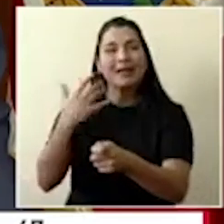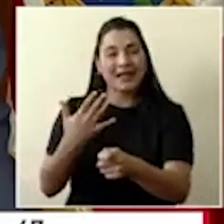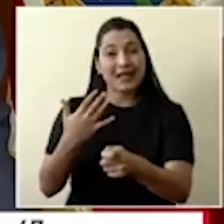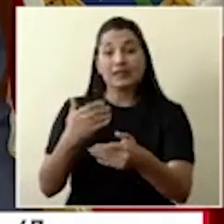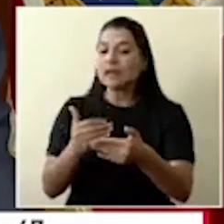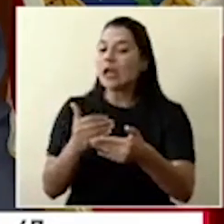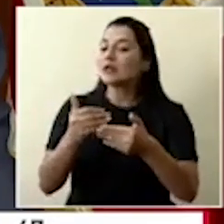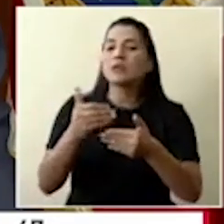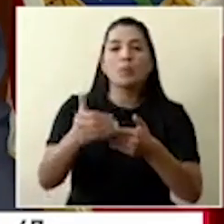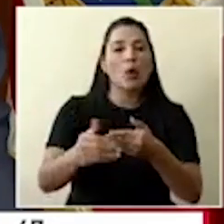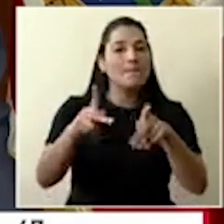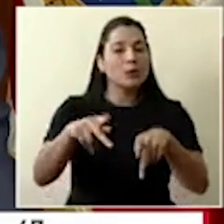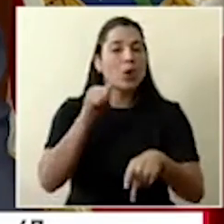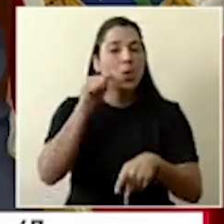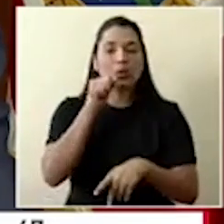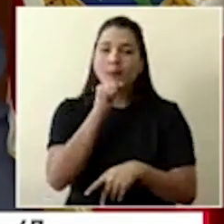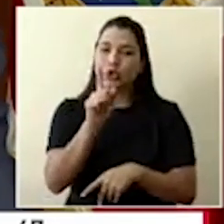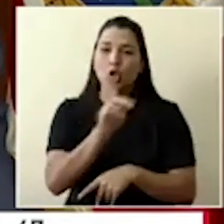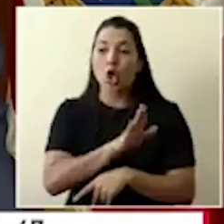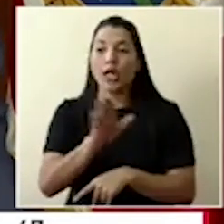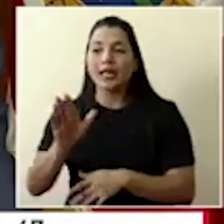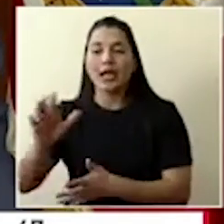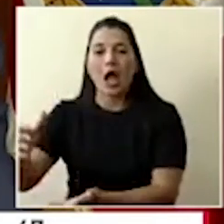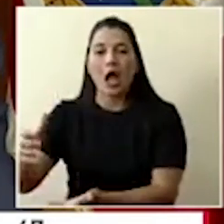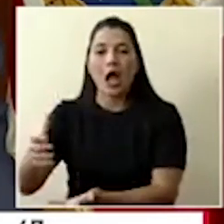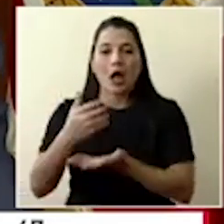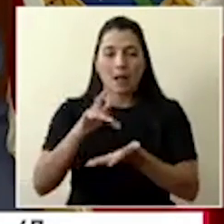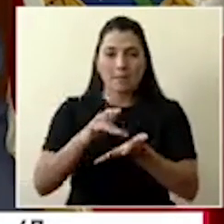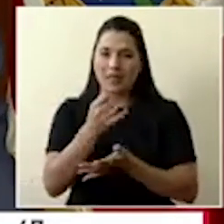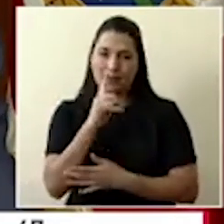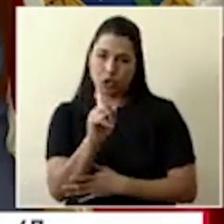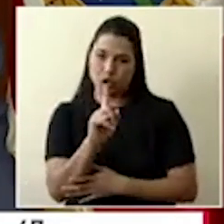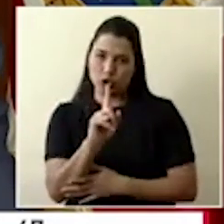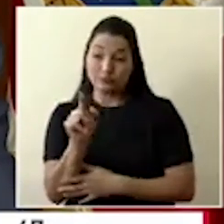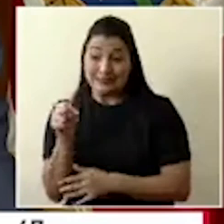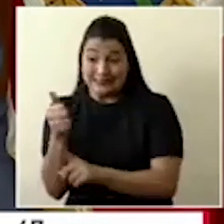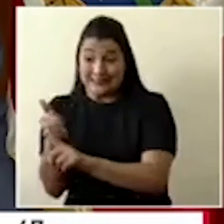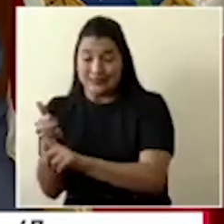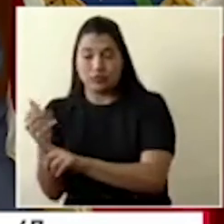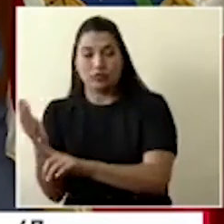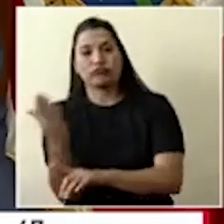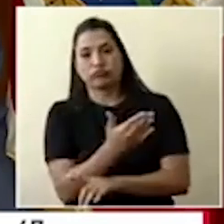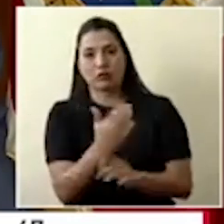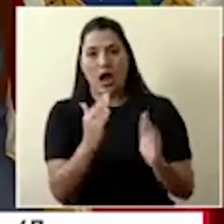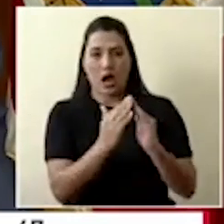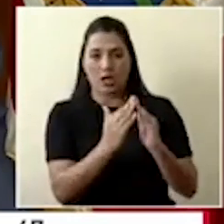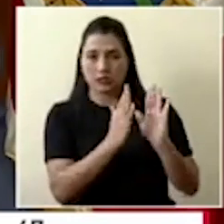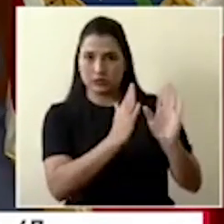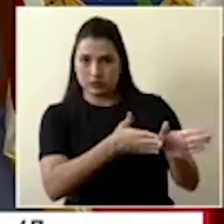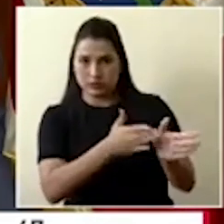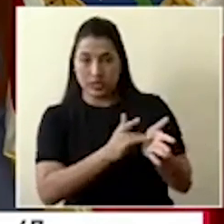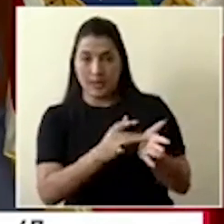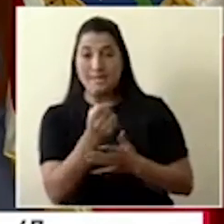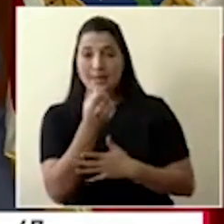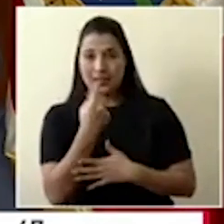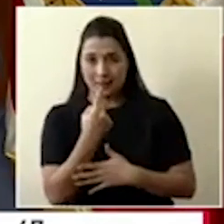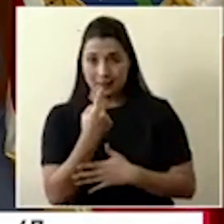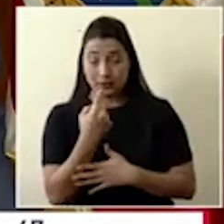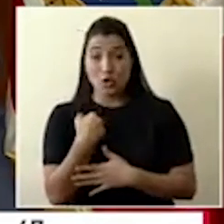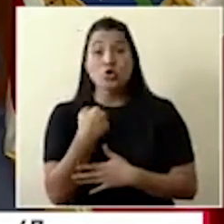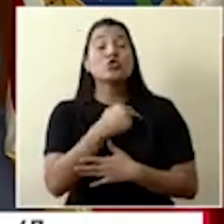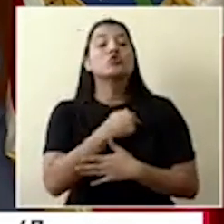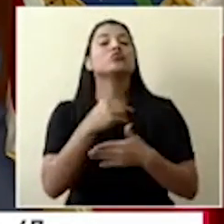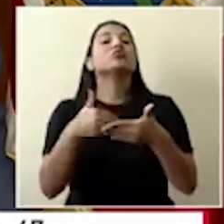de su casa para ir a recoger los medicamentos. Vamos a estar informando en los próximos días sobre la